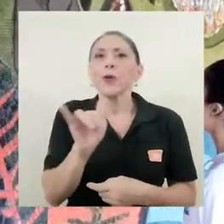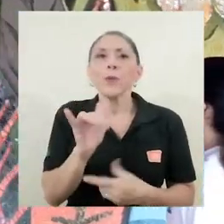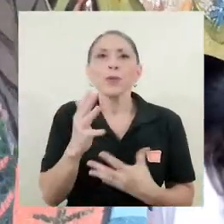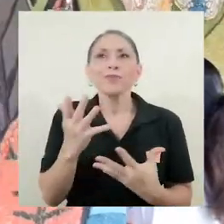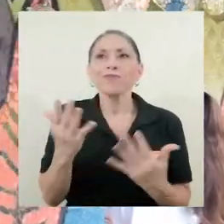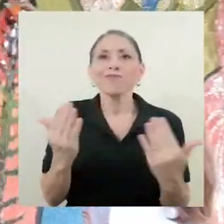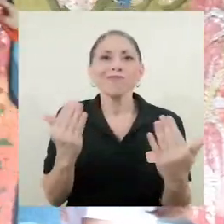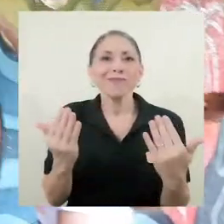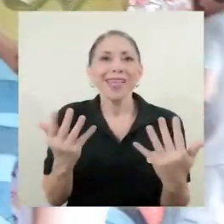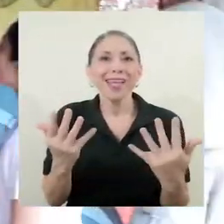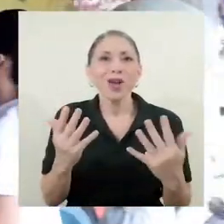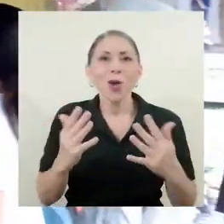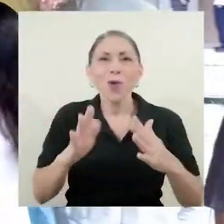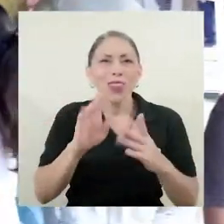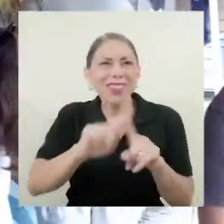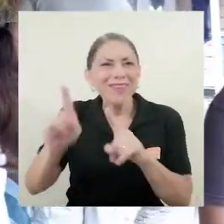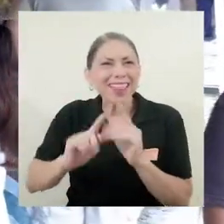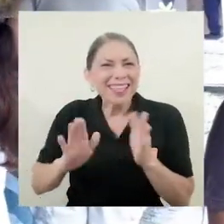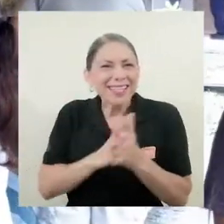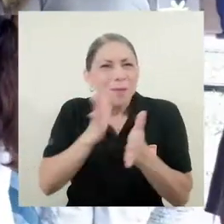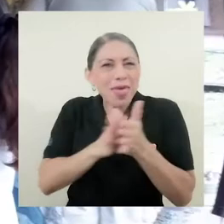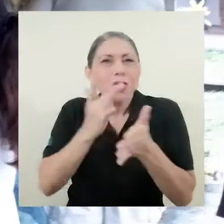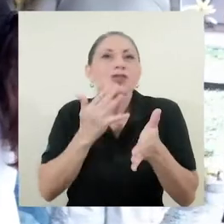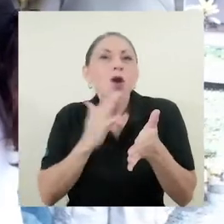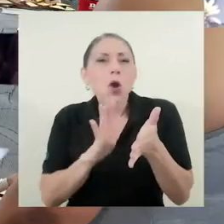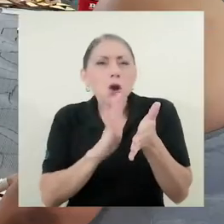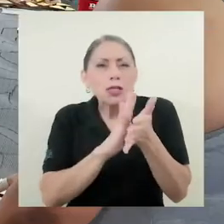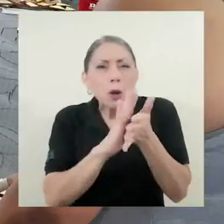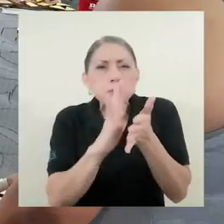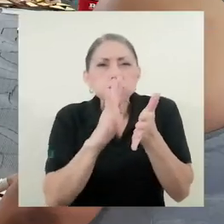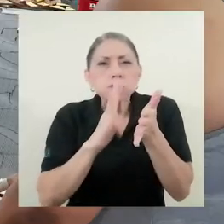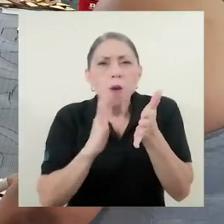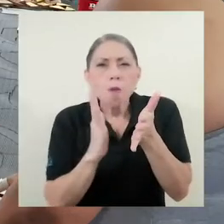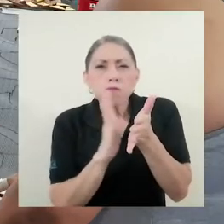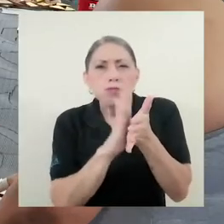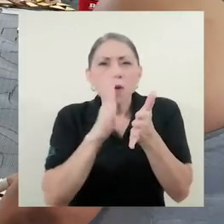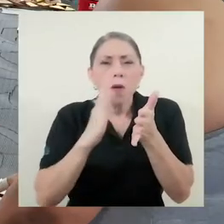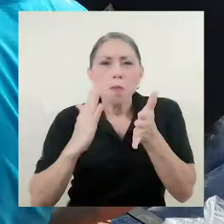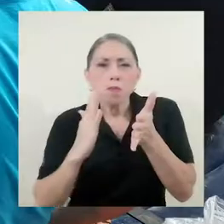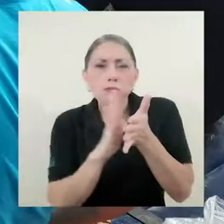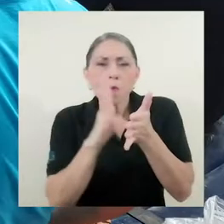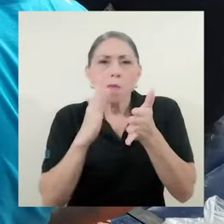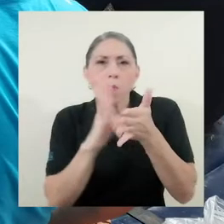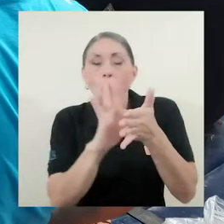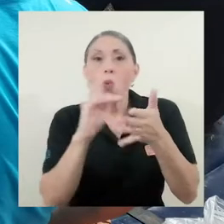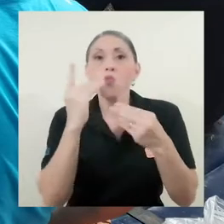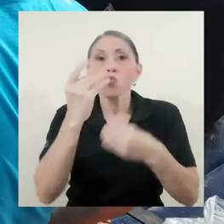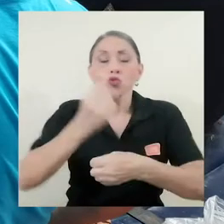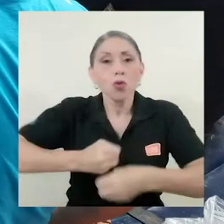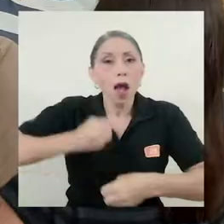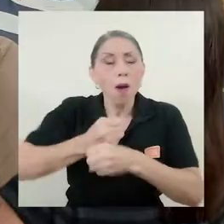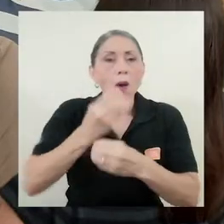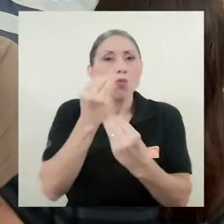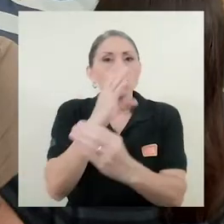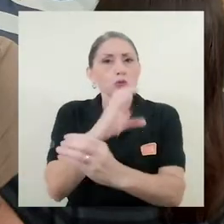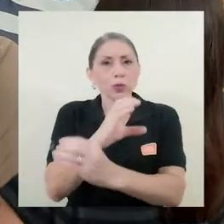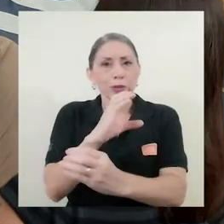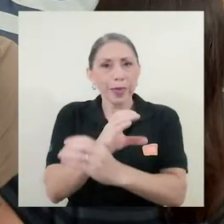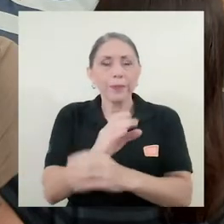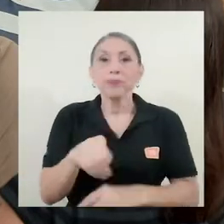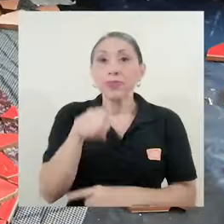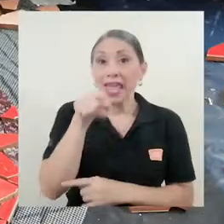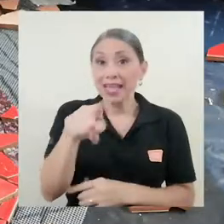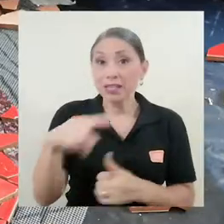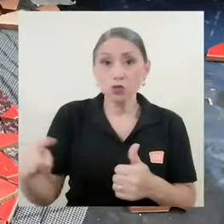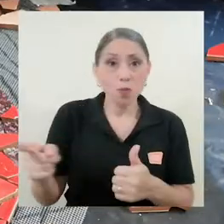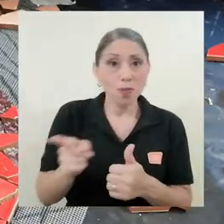capas de diferentes cementos de colores, entonces pues requiere mucho trabajo y mucho cuidado. Y